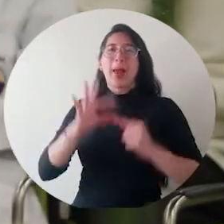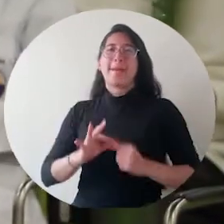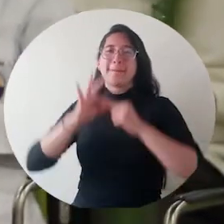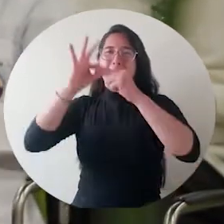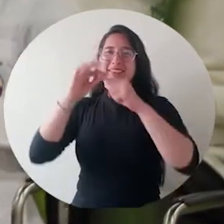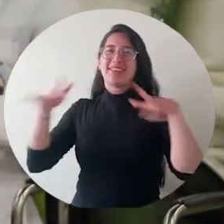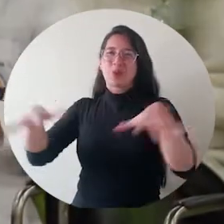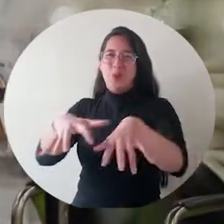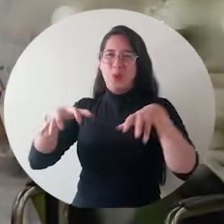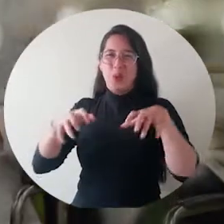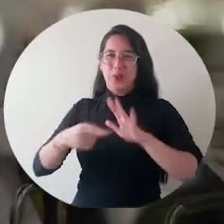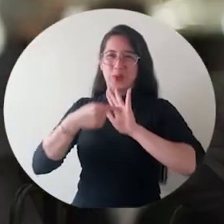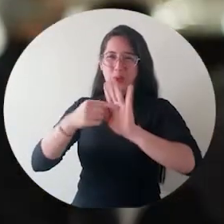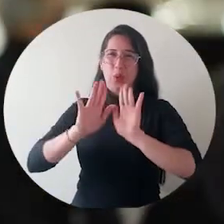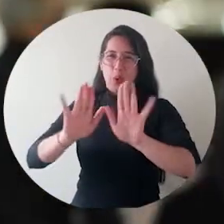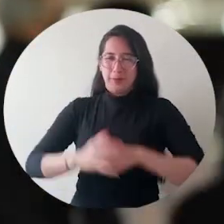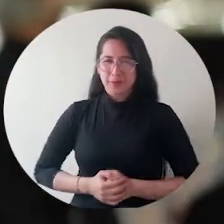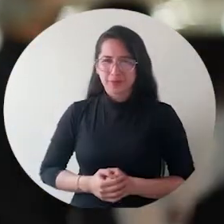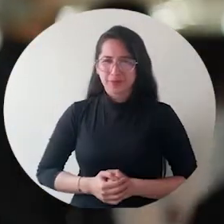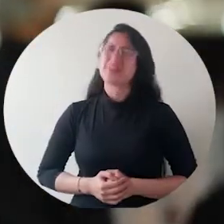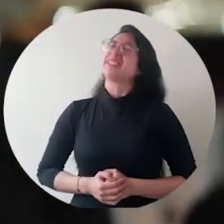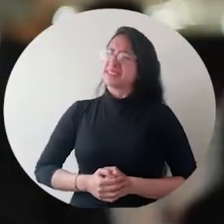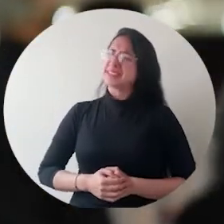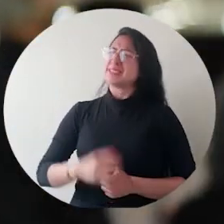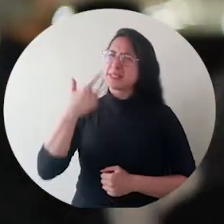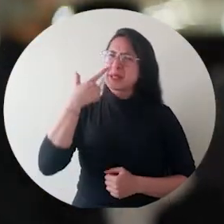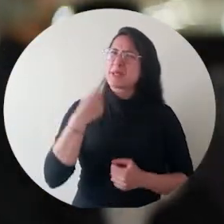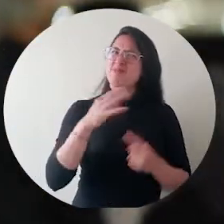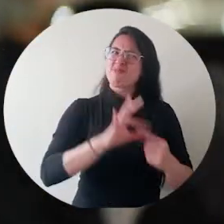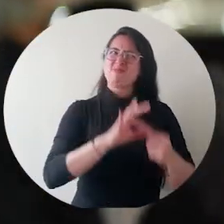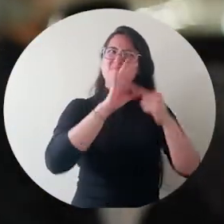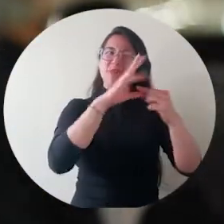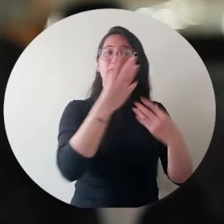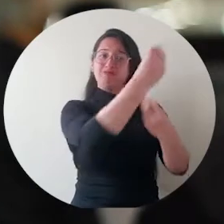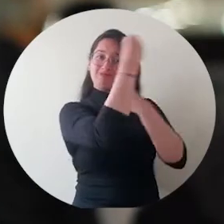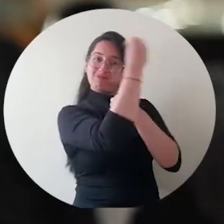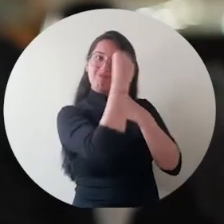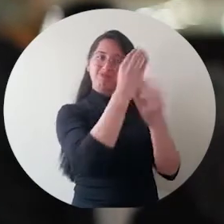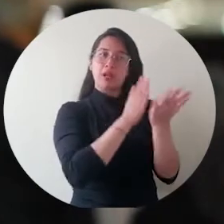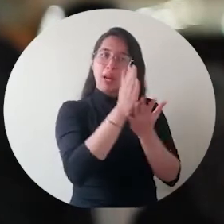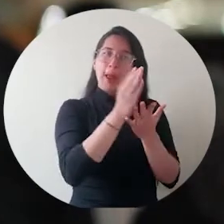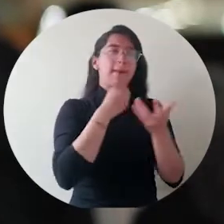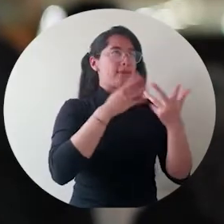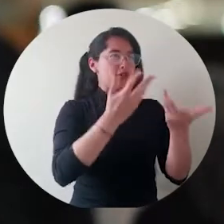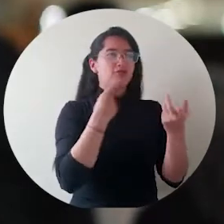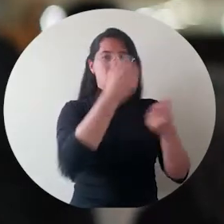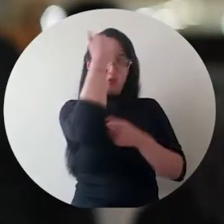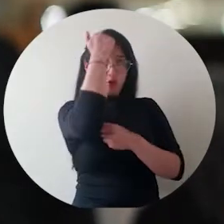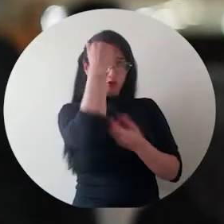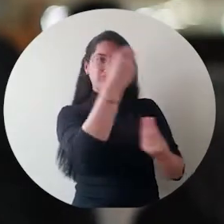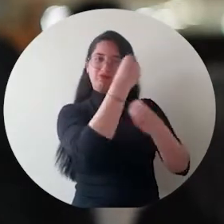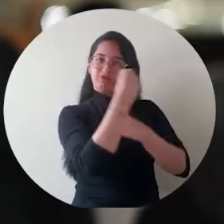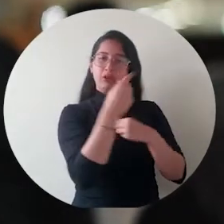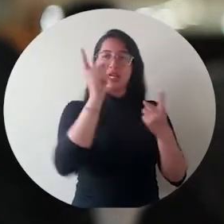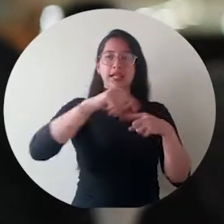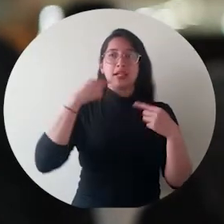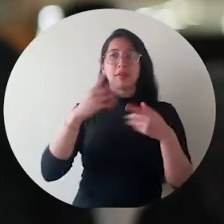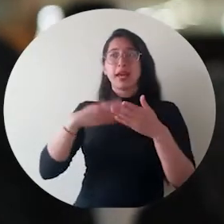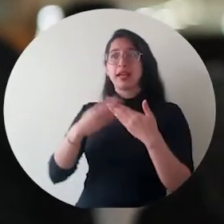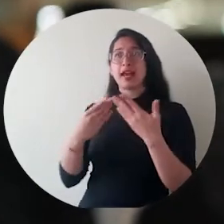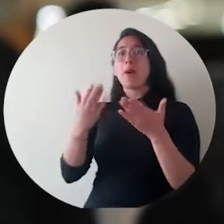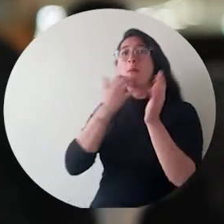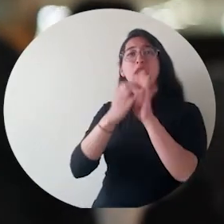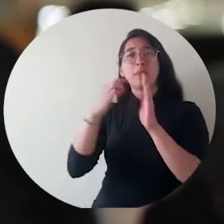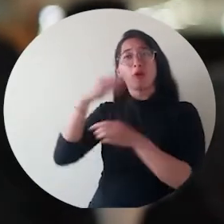dar lo mejor de mí, representar lo que me ha inculcado la carrera, mi programa, mis profesores y pues mantener la puerta